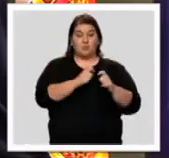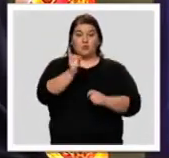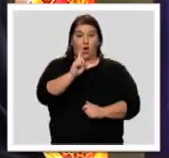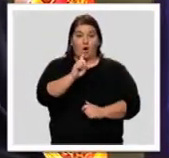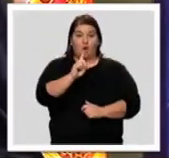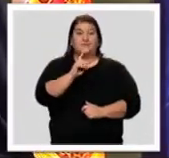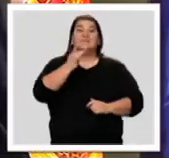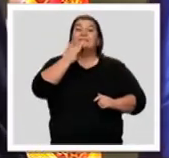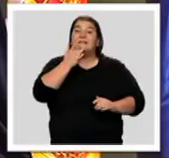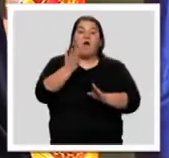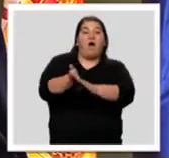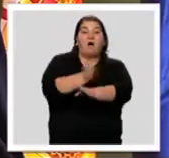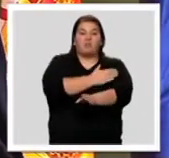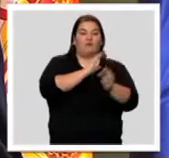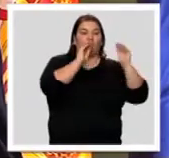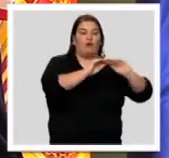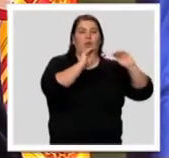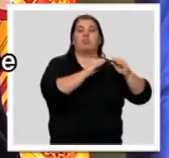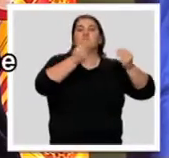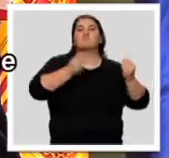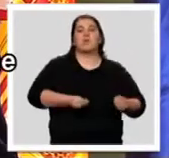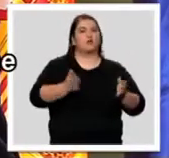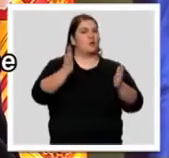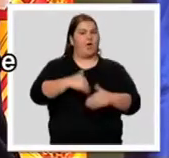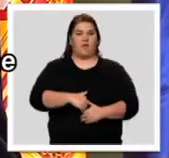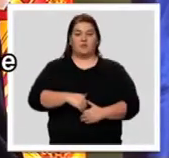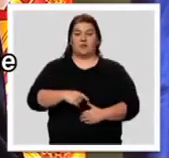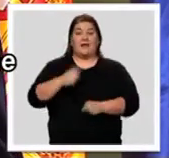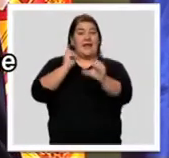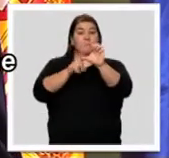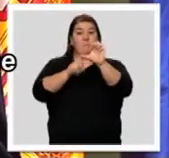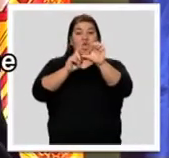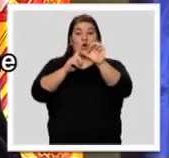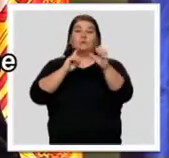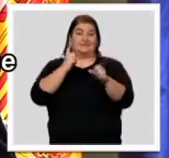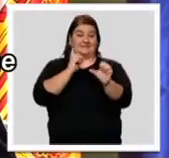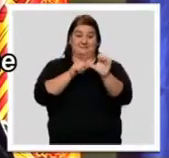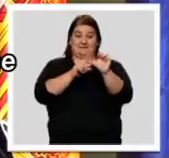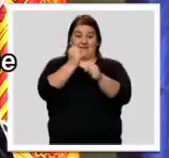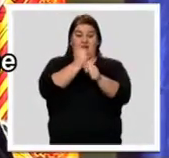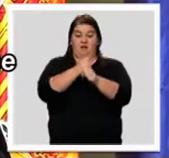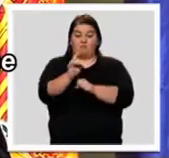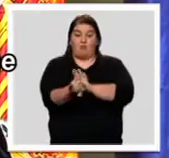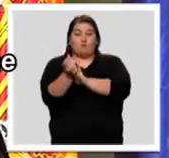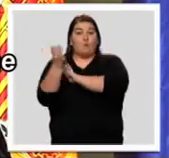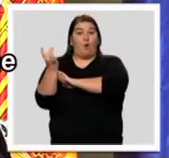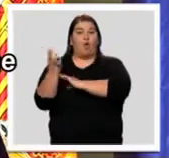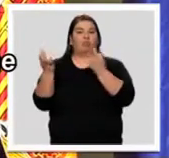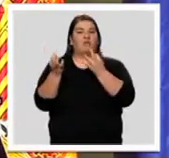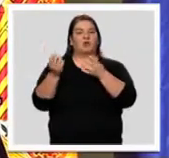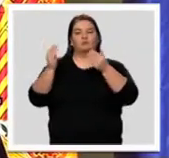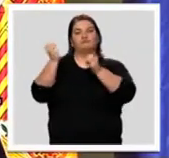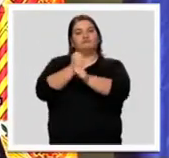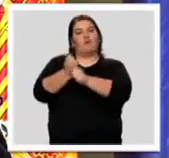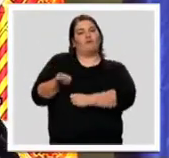tengamos más profesionales formados. El empleo que va a venir a Extremadura viene bajo la base de empleos cualificados.